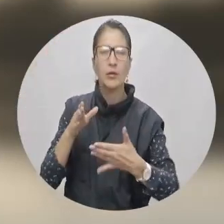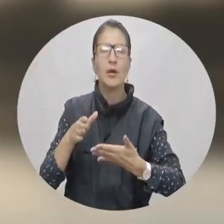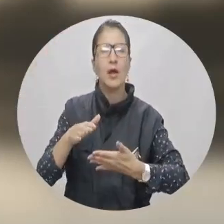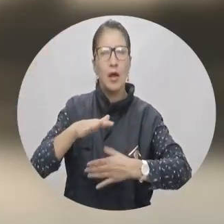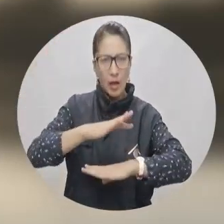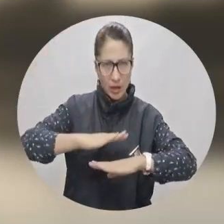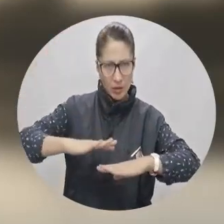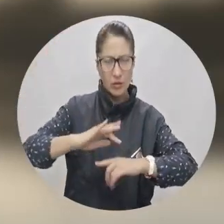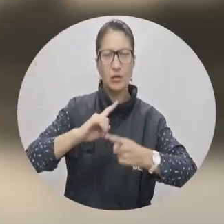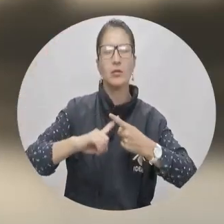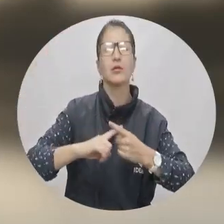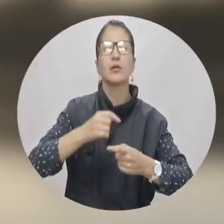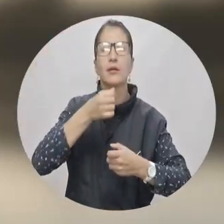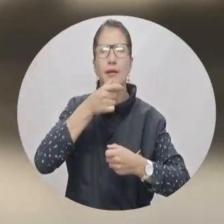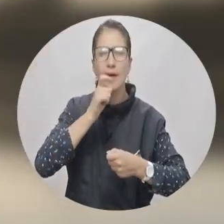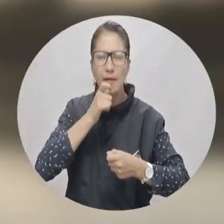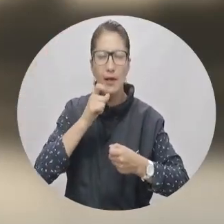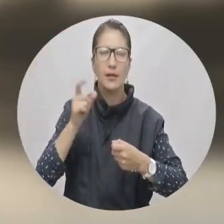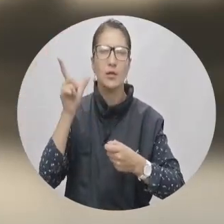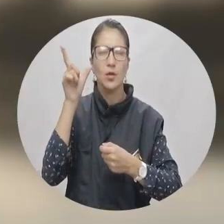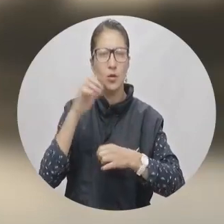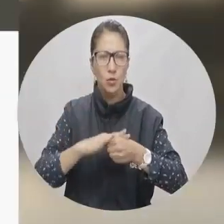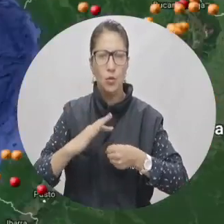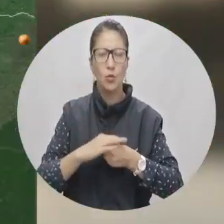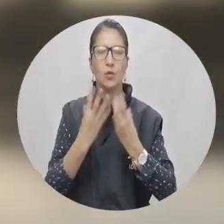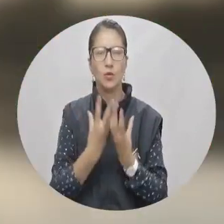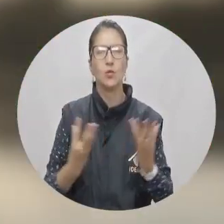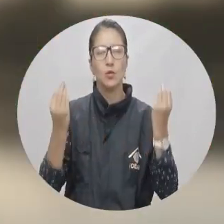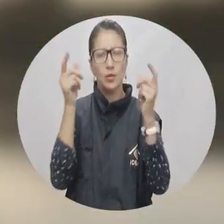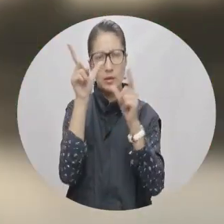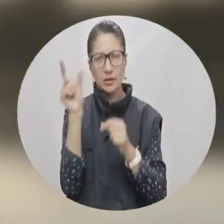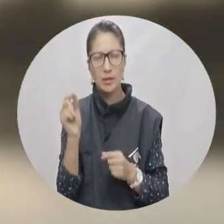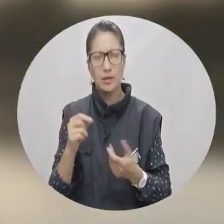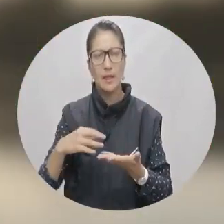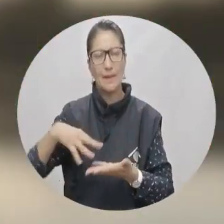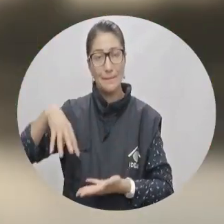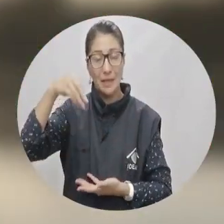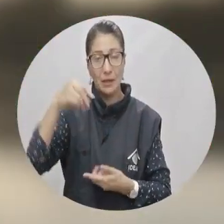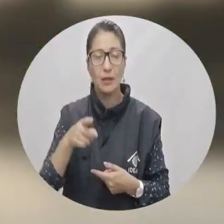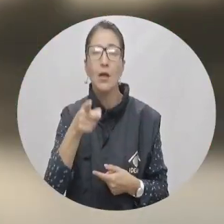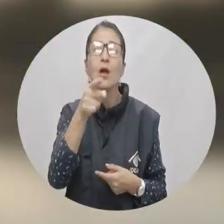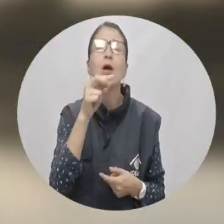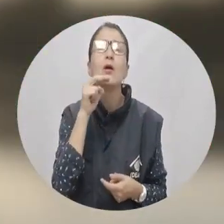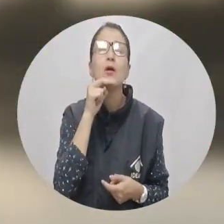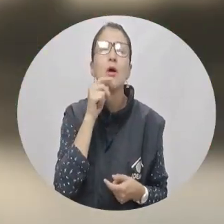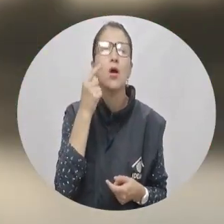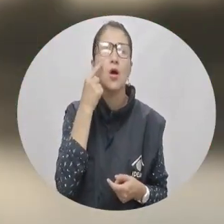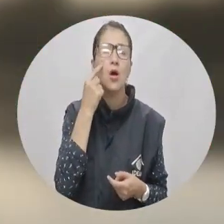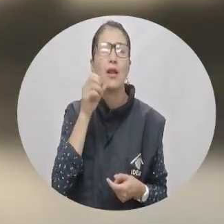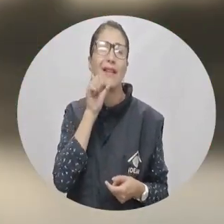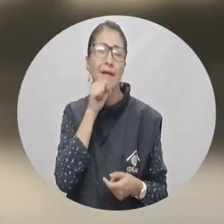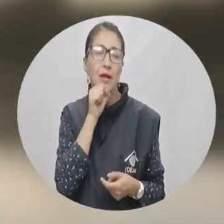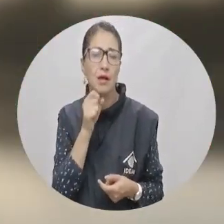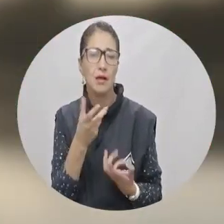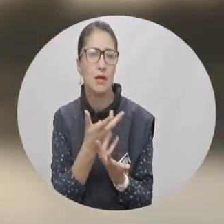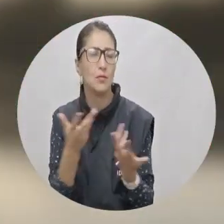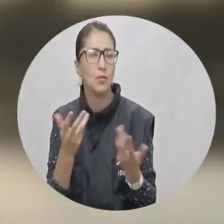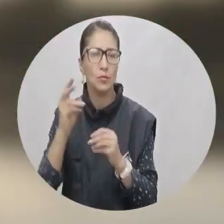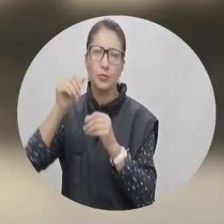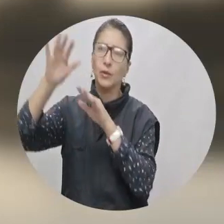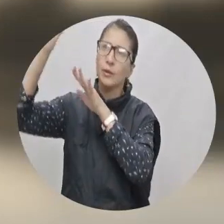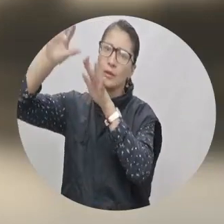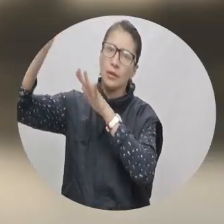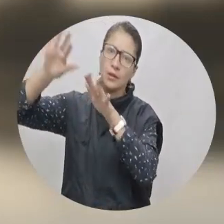Calda, Santander, Cundinamarca, Boyacá, Guaviare, Urabá, Cesar, Magdalena. Alerta roja y alerta naranja por